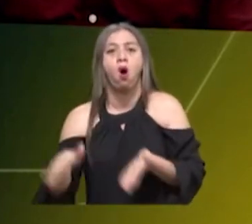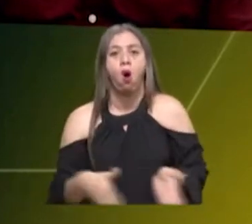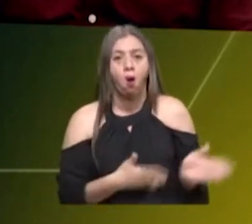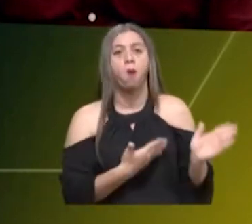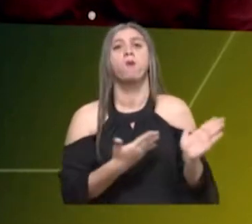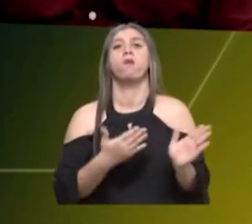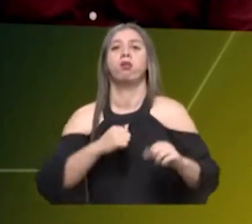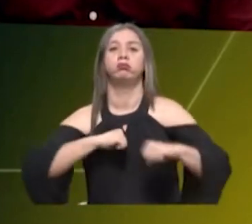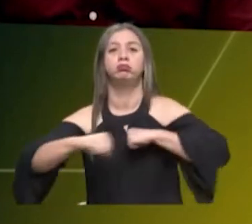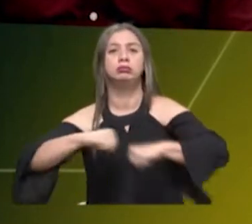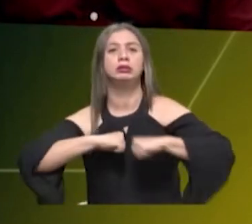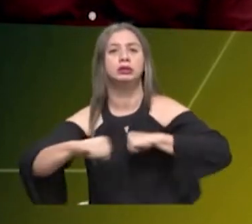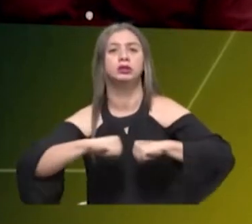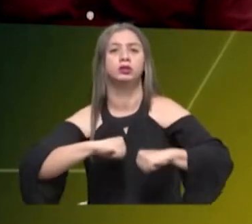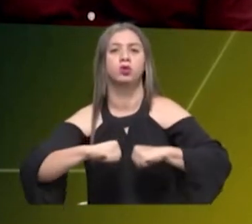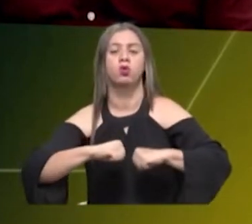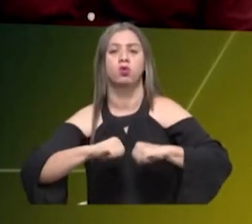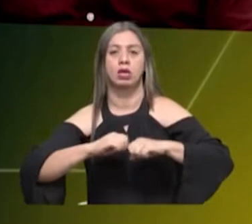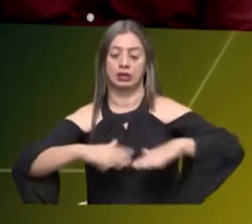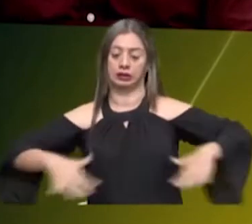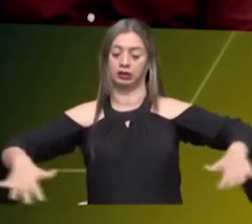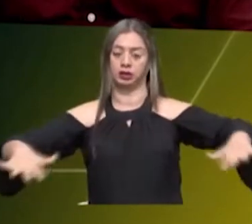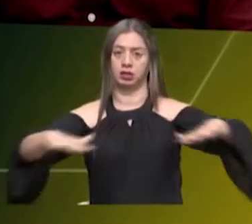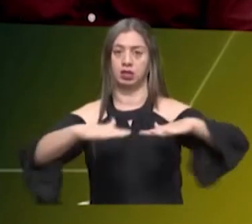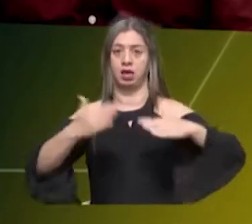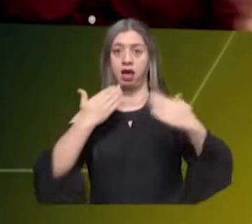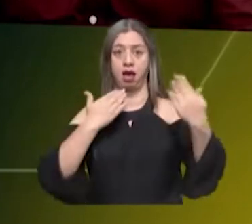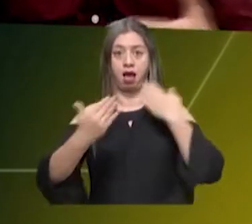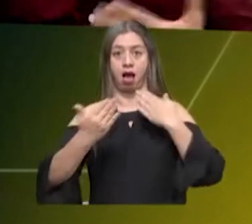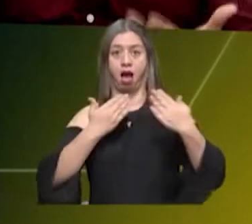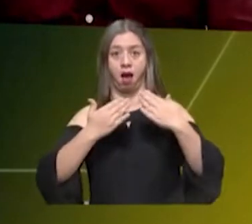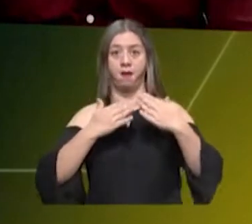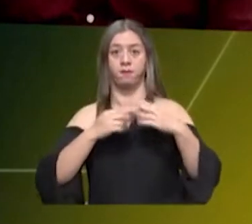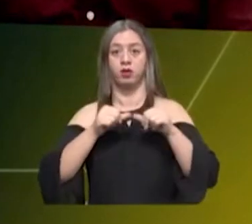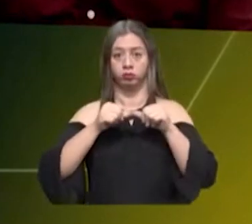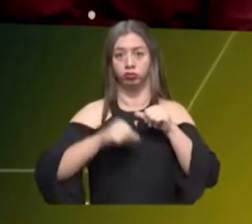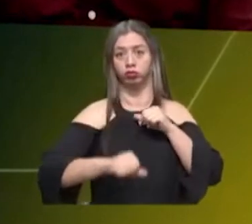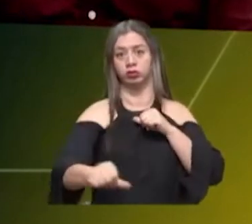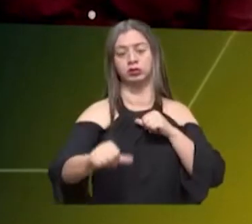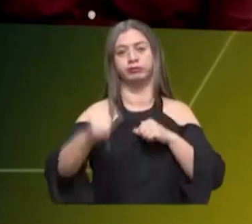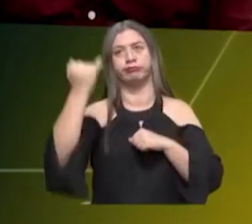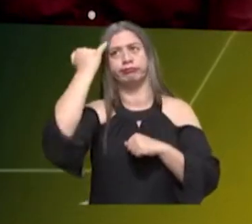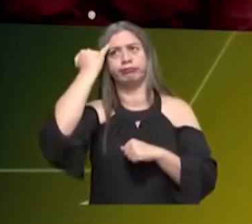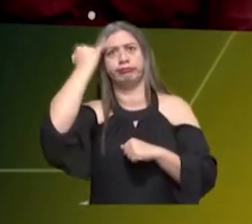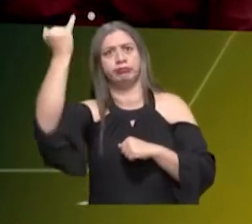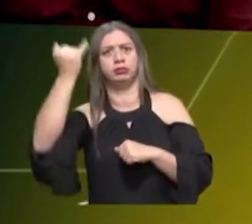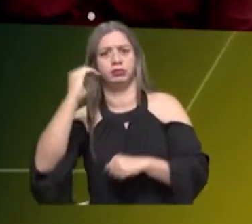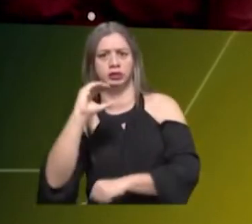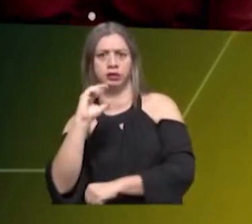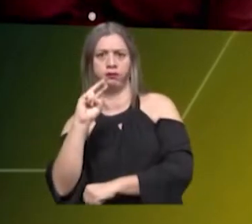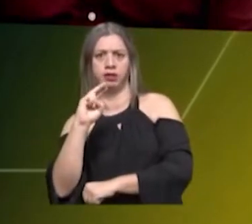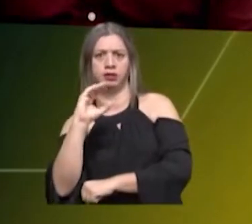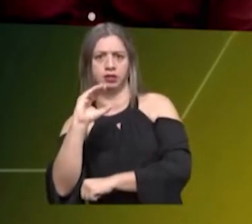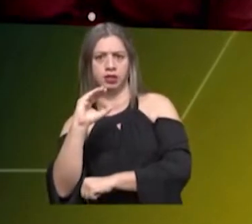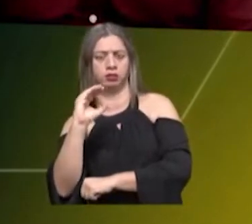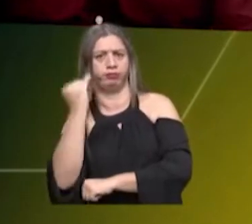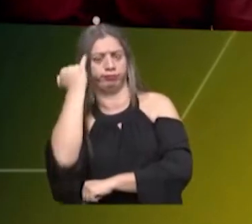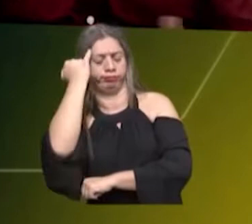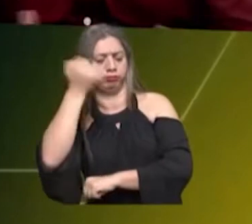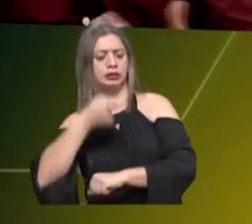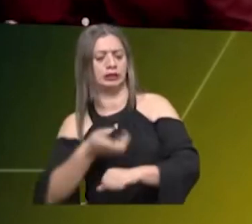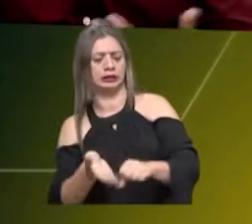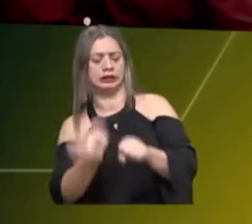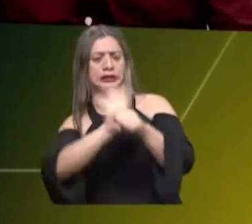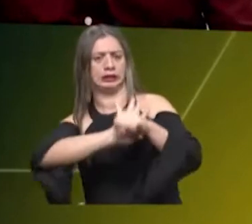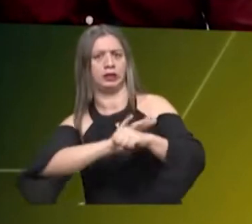apuesta que es por un campo más sostenible, eso fue una idea que durante la pandemia la corporación tuvo con el fin de, y